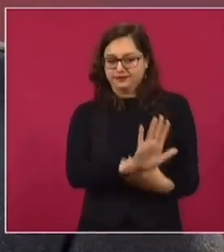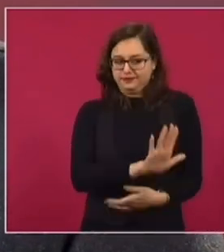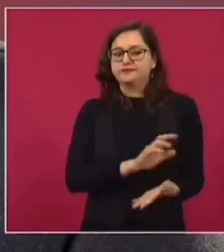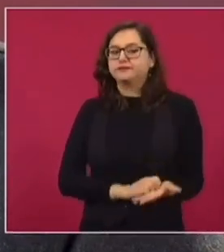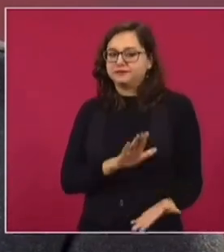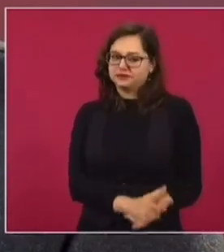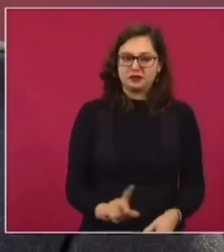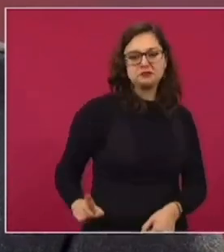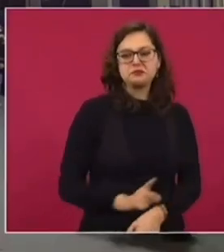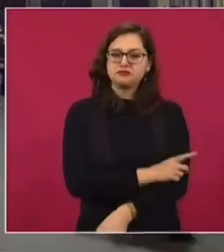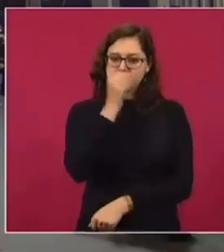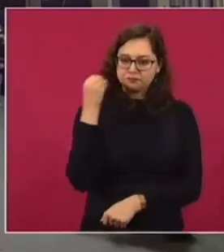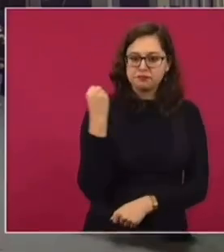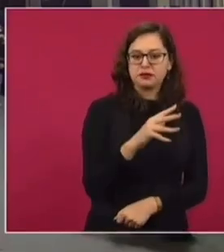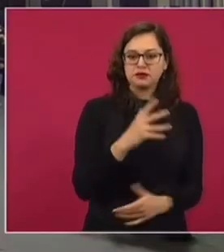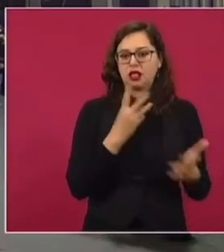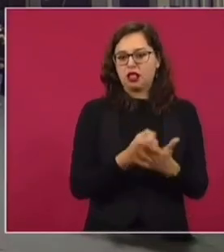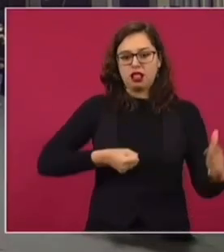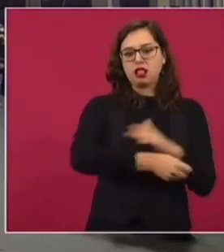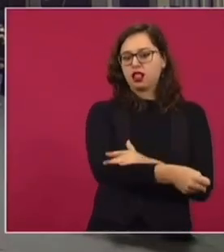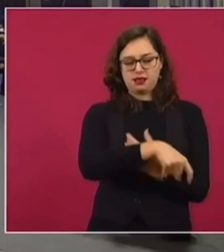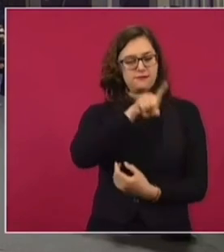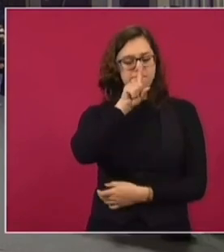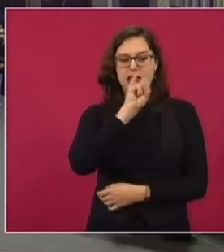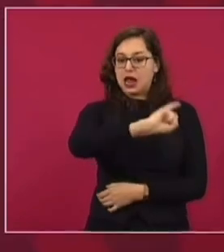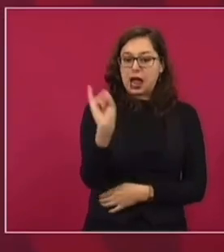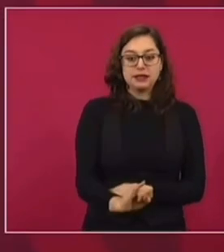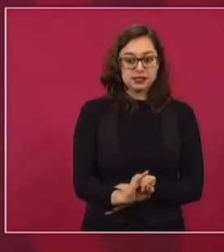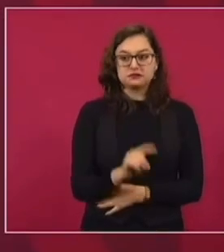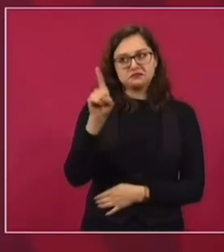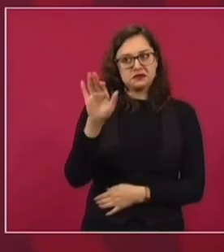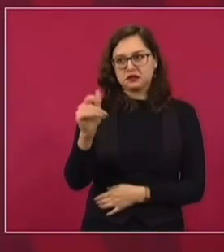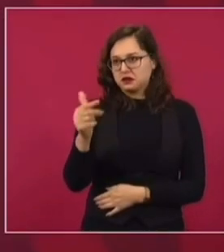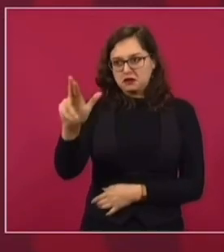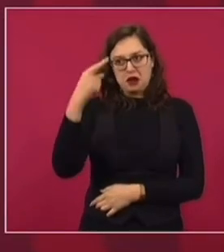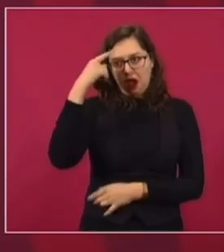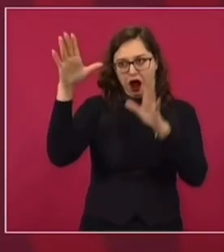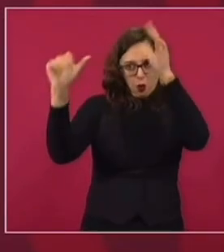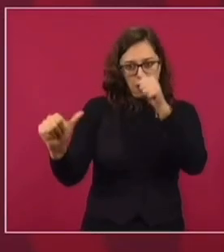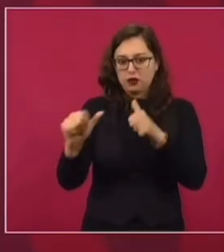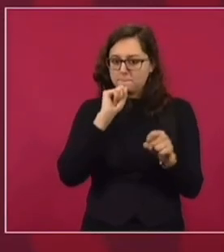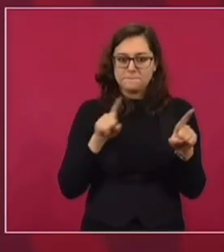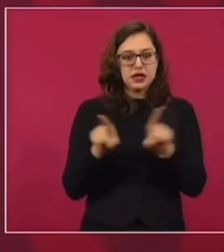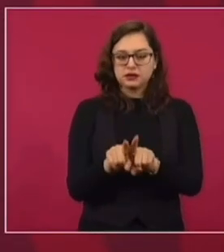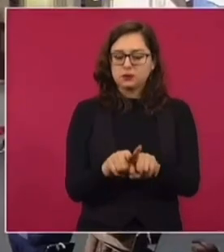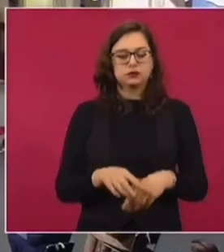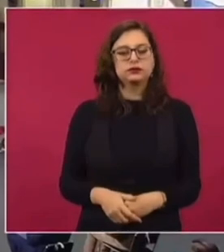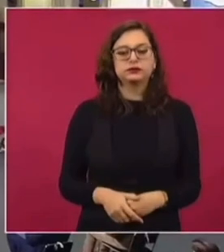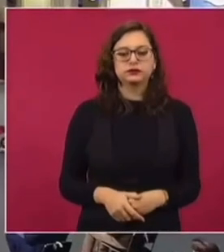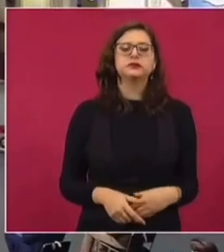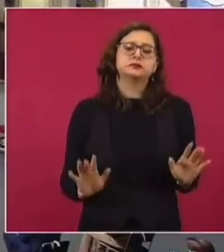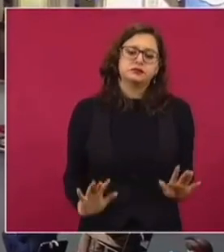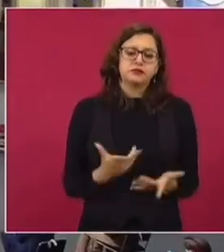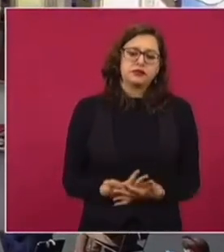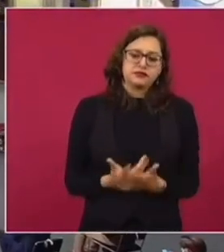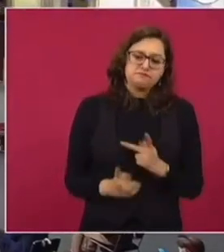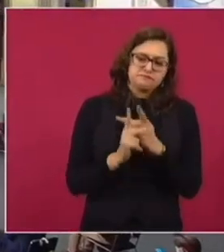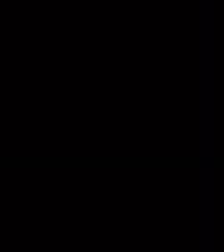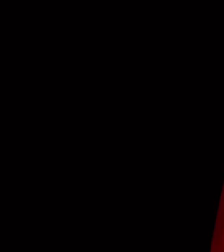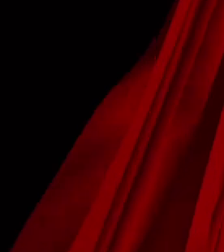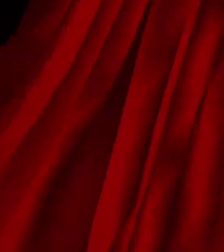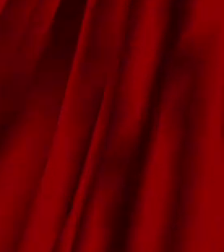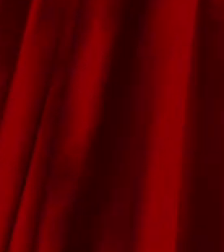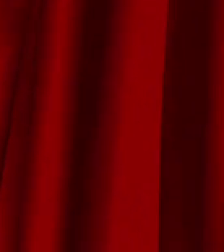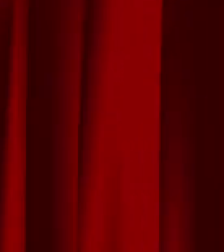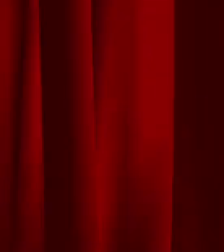inmoral, eso nunca lo vamos a hacer. Y creo que también en la fiscalía no se actúa así, no se fabrican delitos. Entonces, vamos a esperarlos, eso es lo que yo opino.